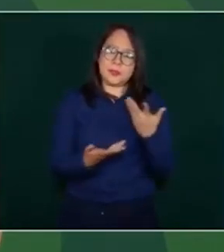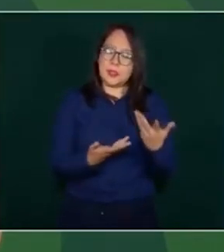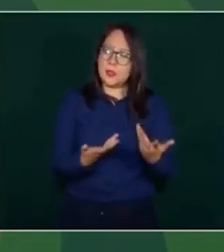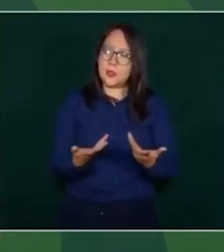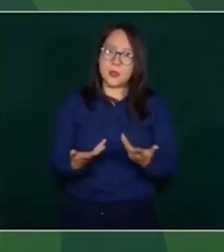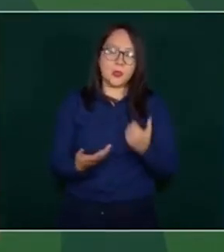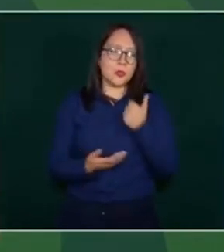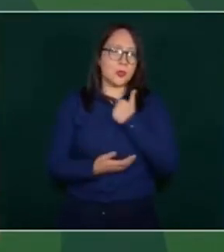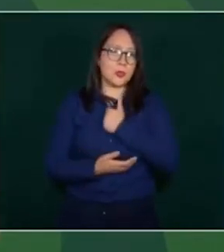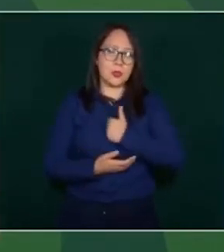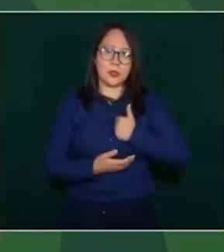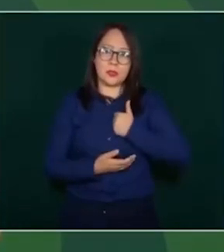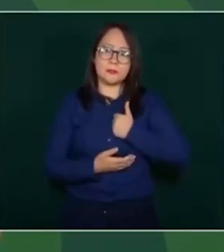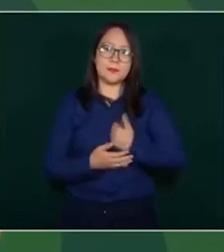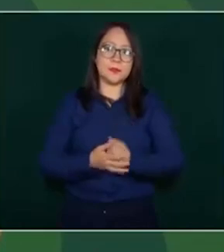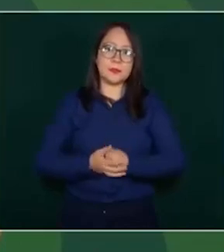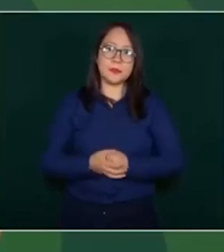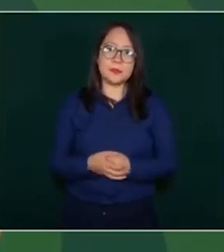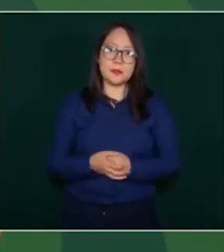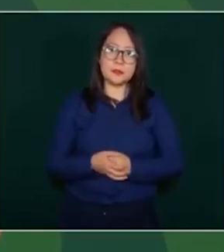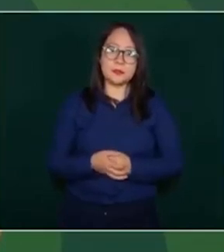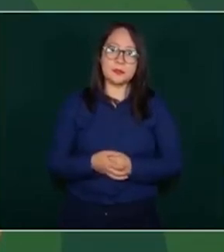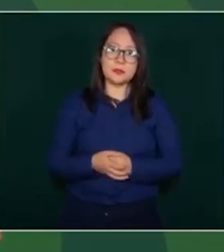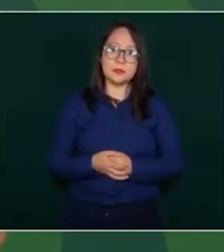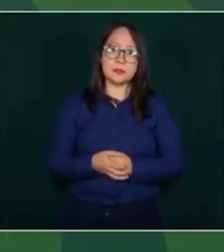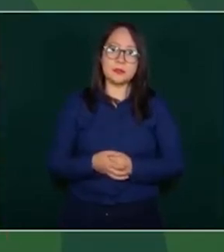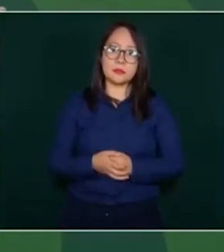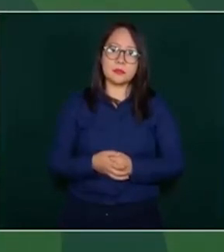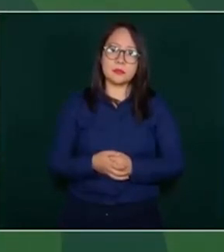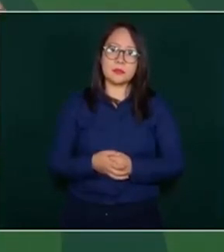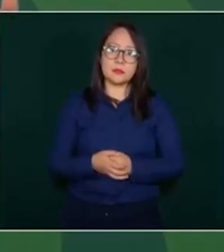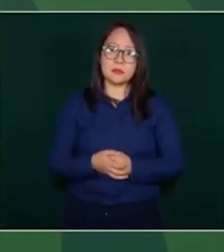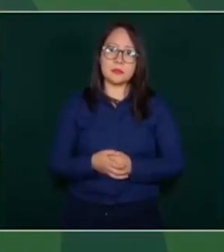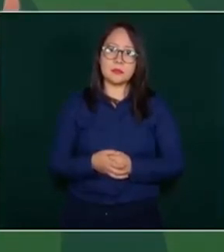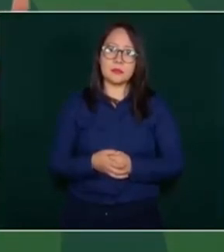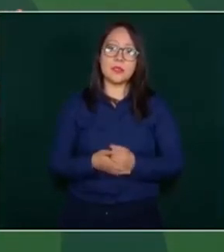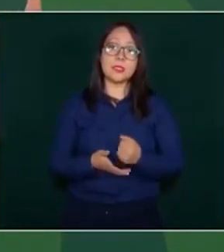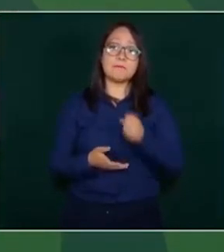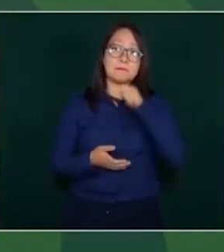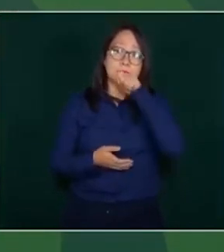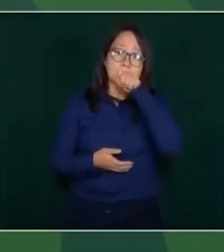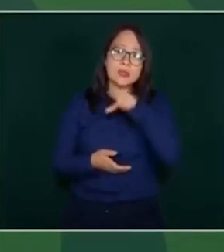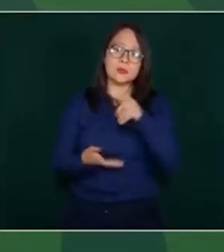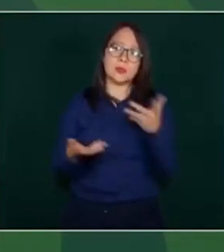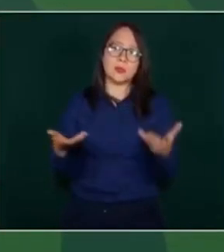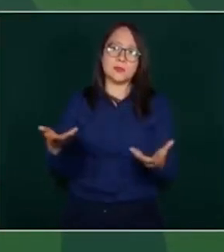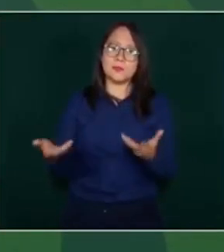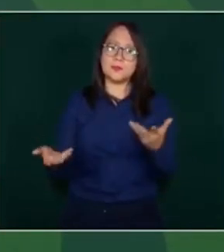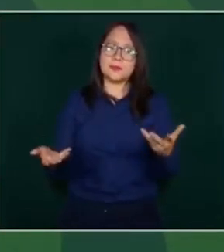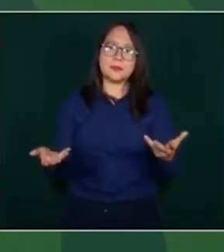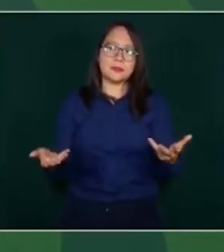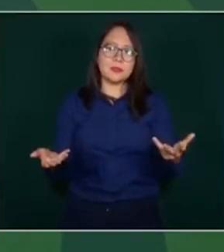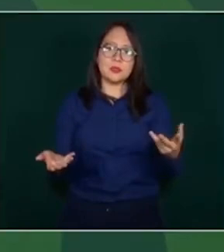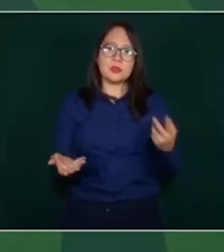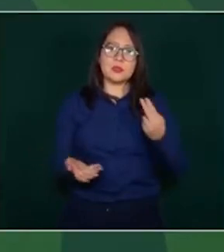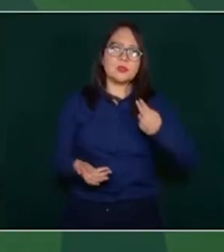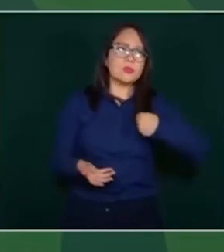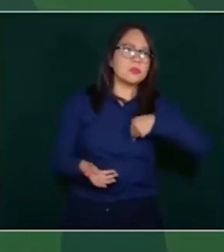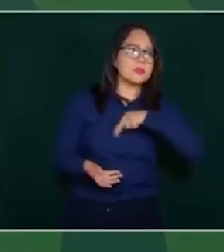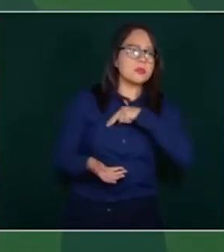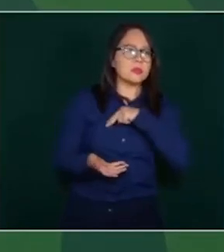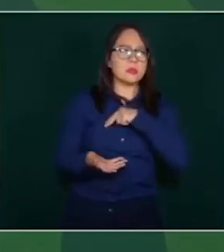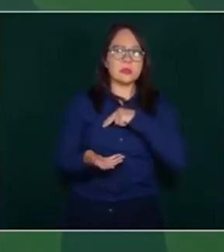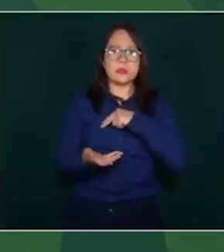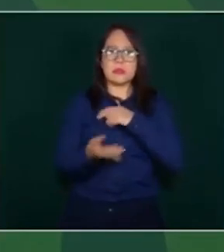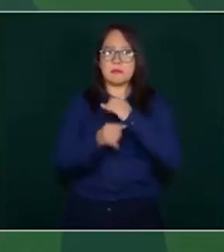buscar que haya información,